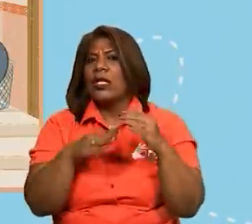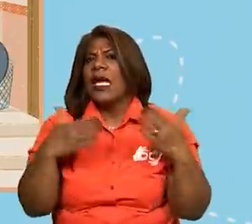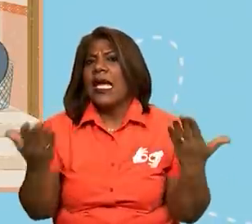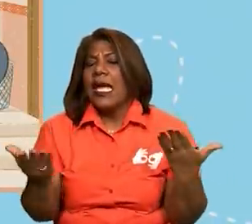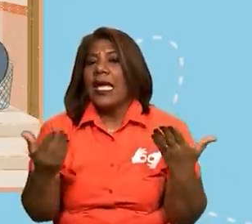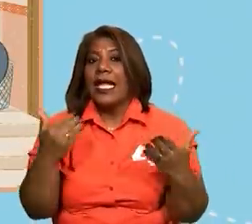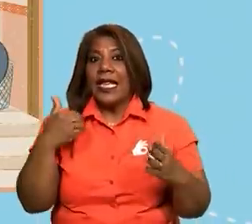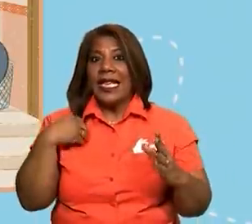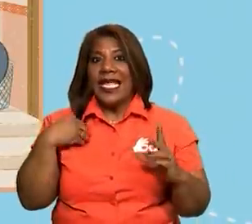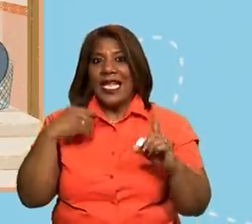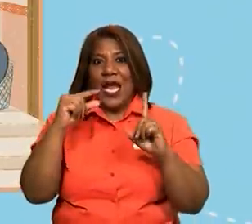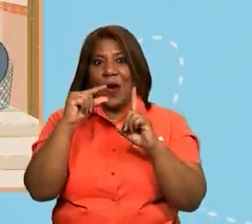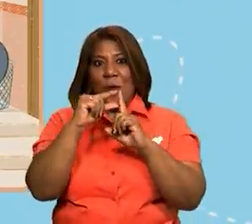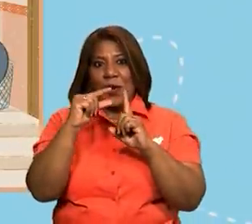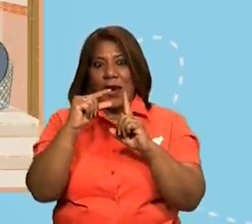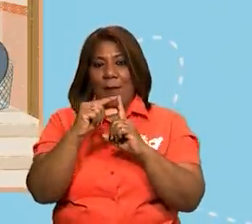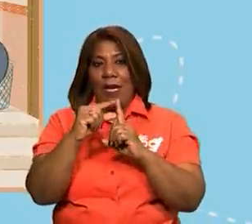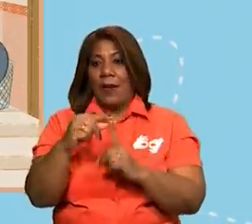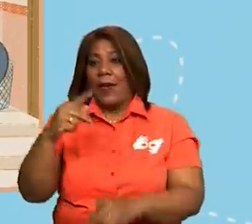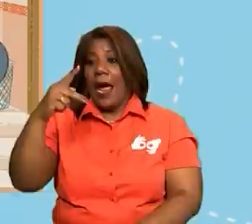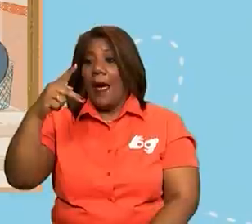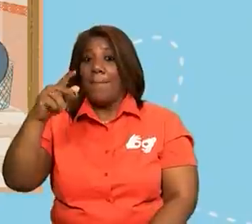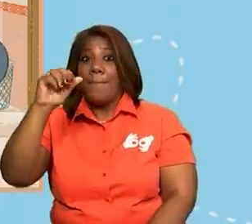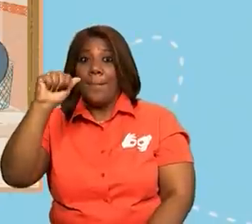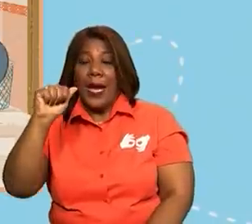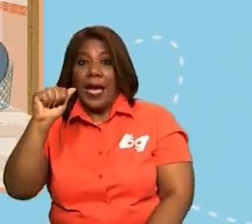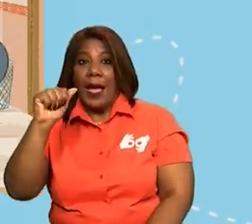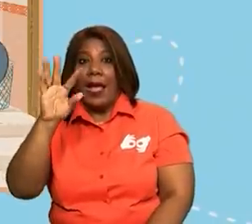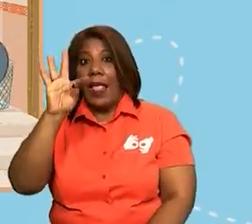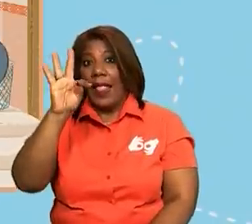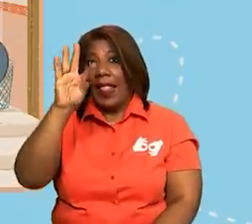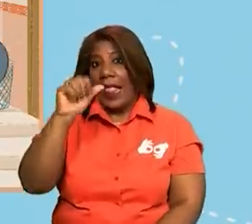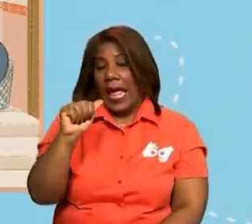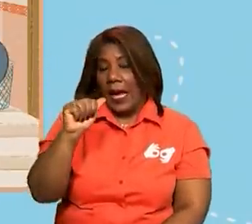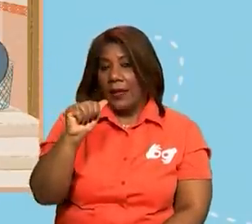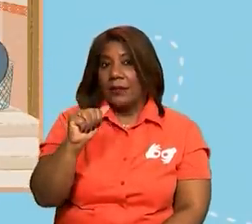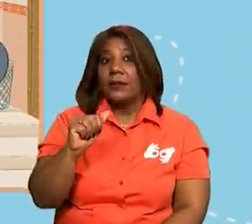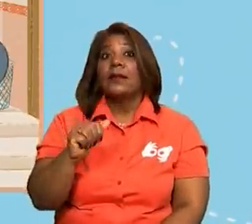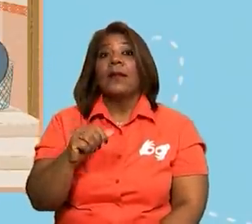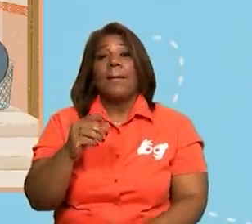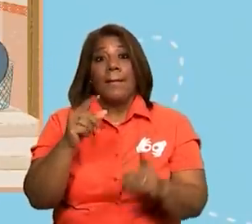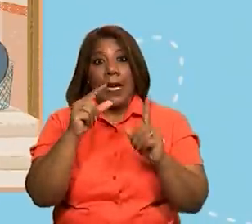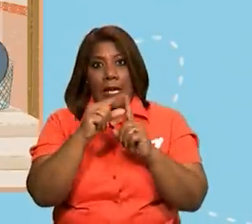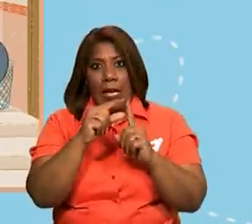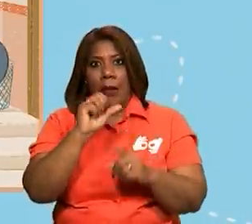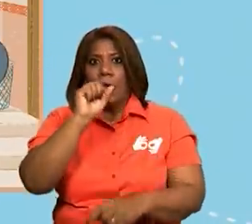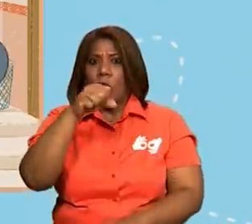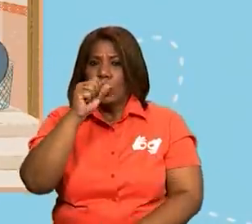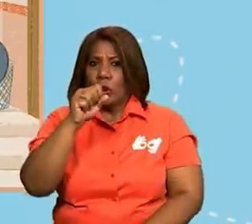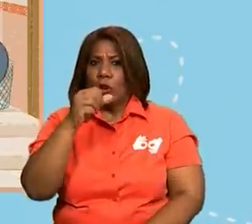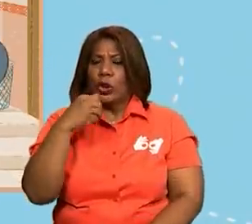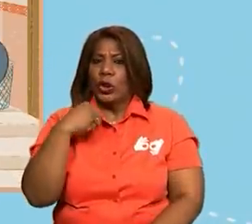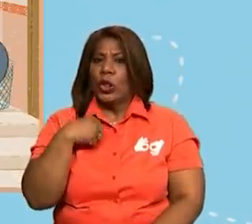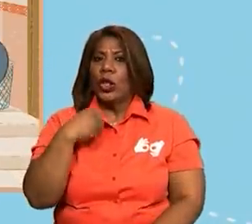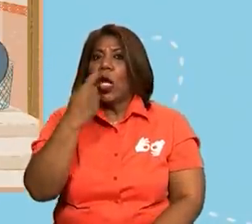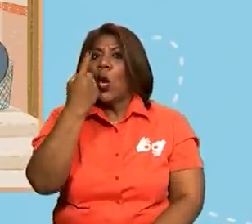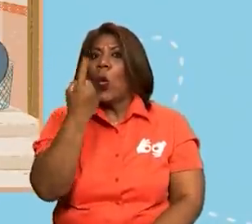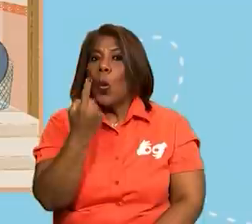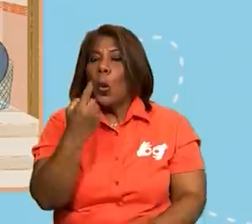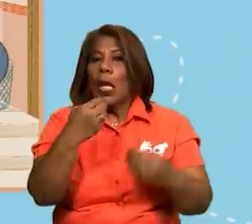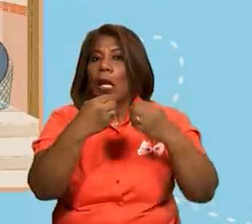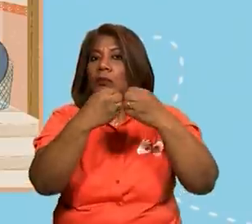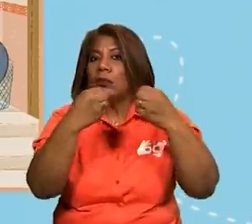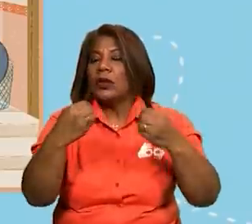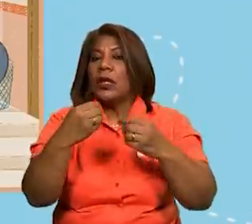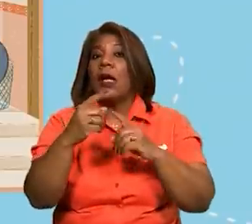pata. Pero también hay palabras con una sola sílaba. Por ejemplo, sol. De